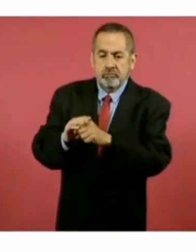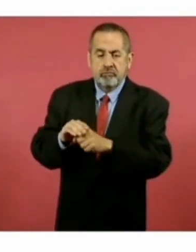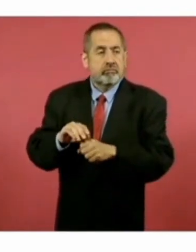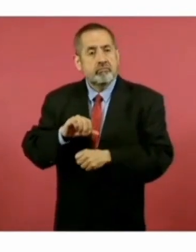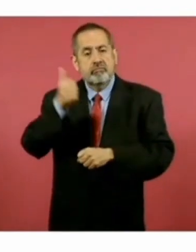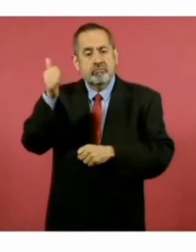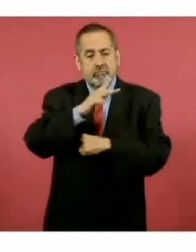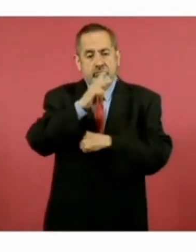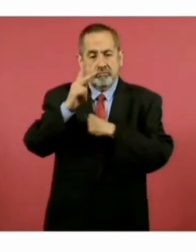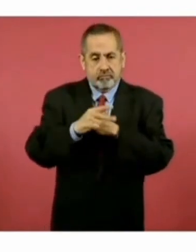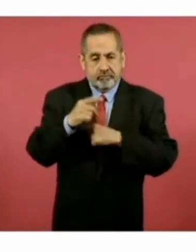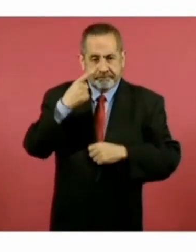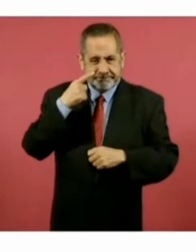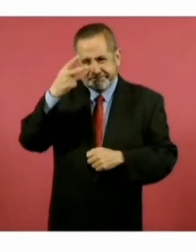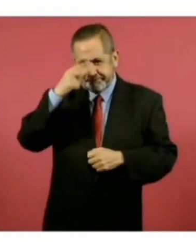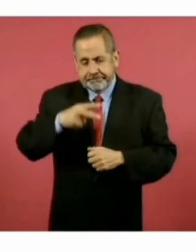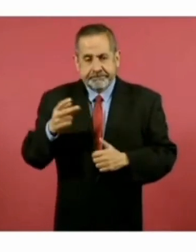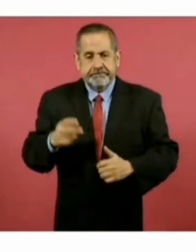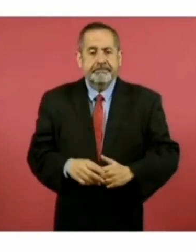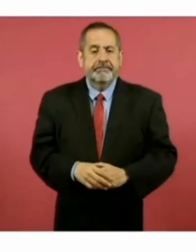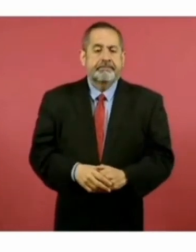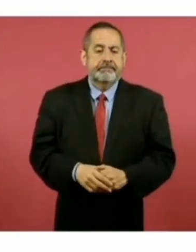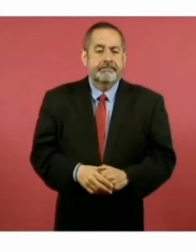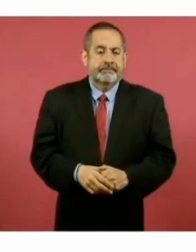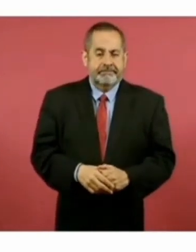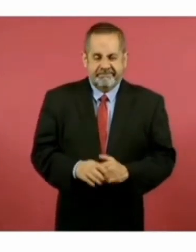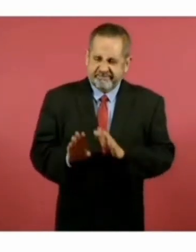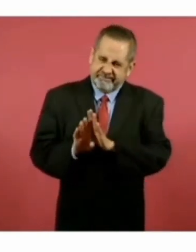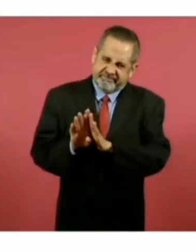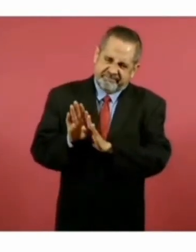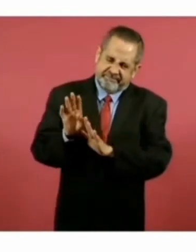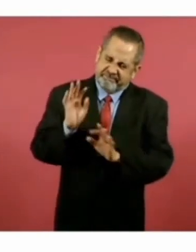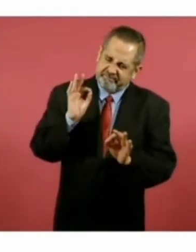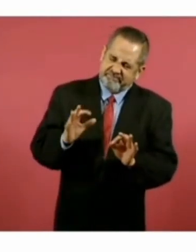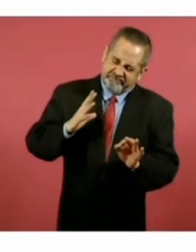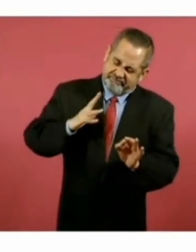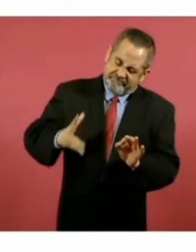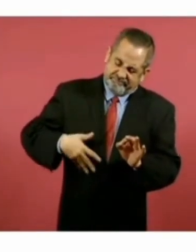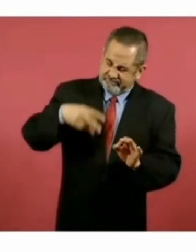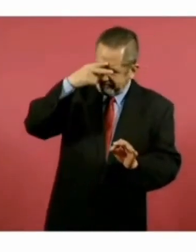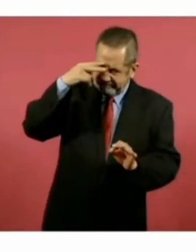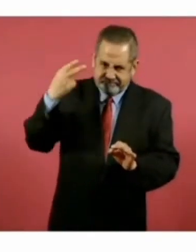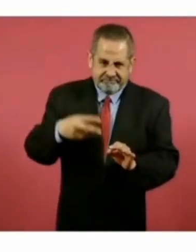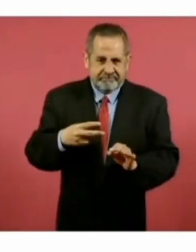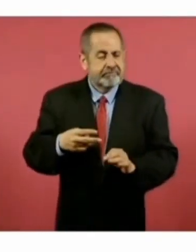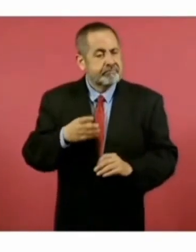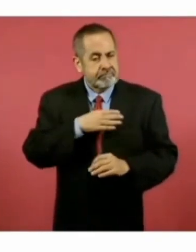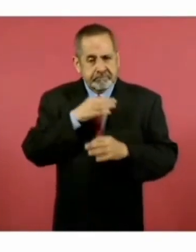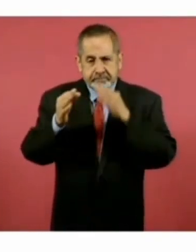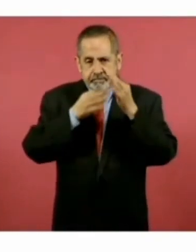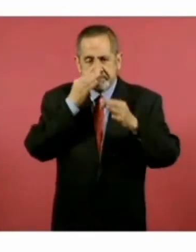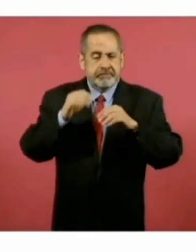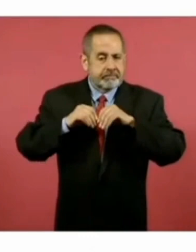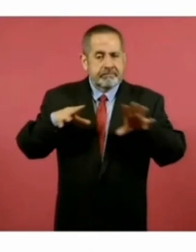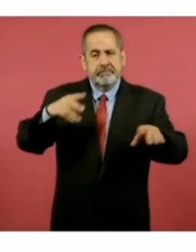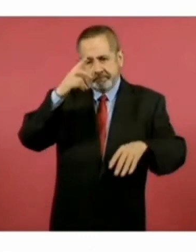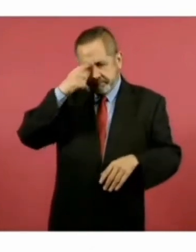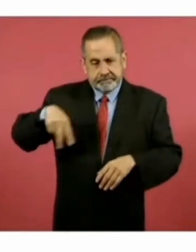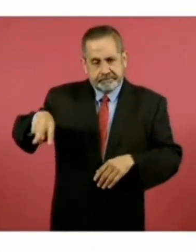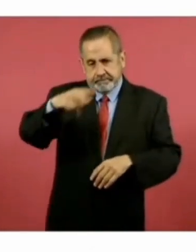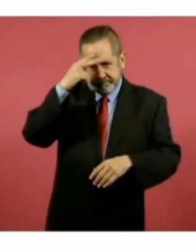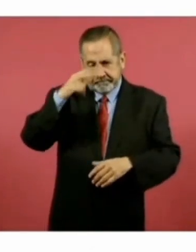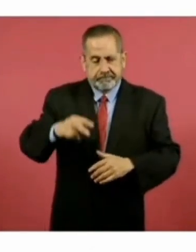países. Vamos a México. A mucha honra, la verdad. Qué buena noticia para México.